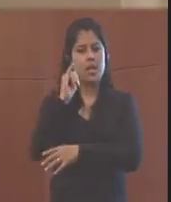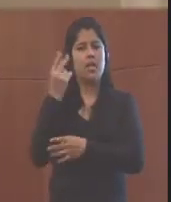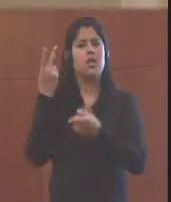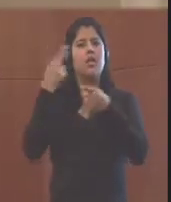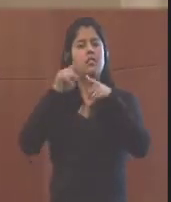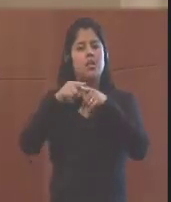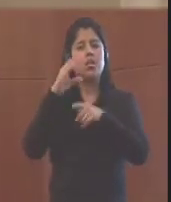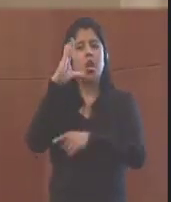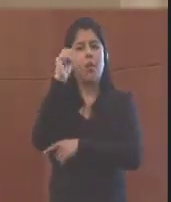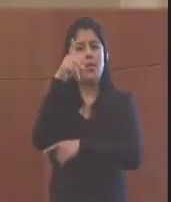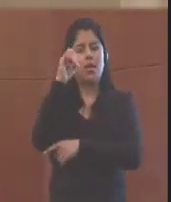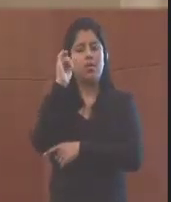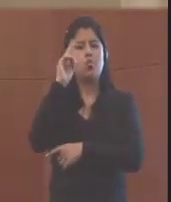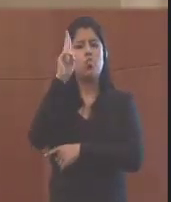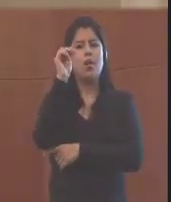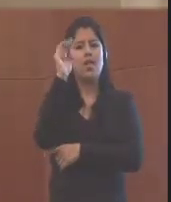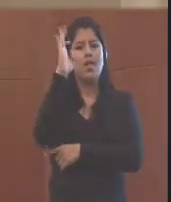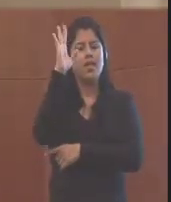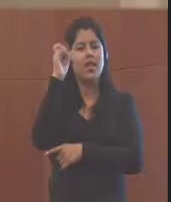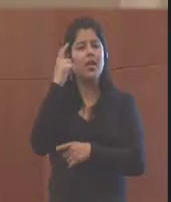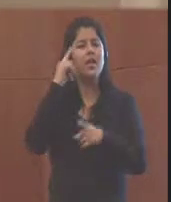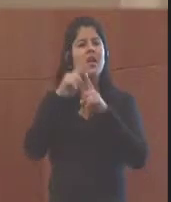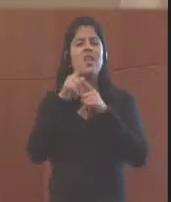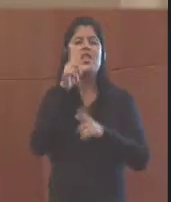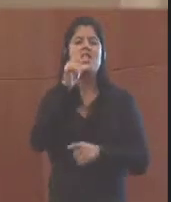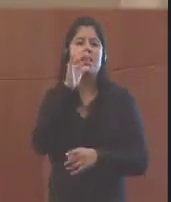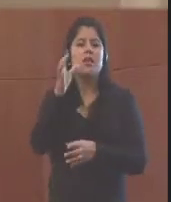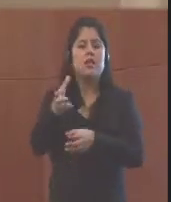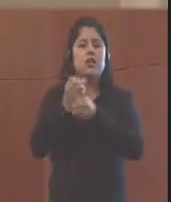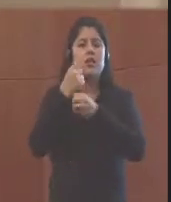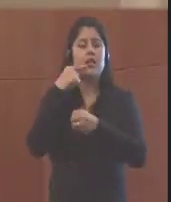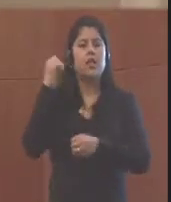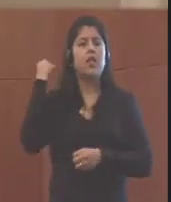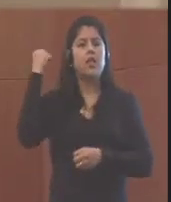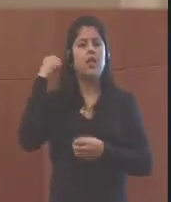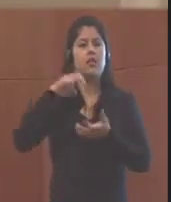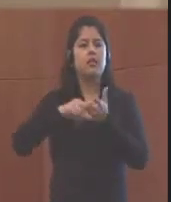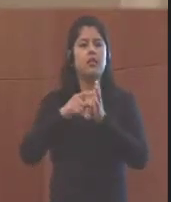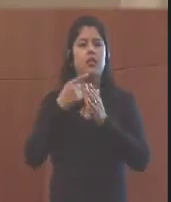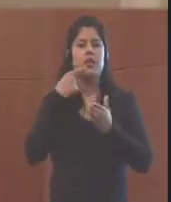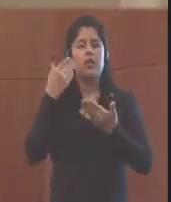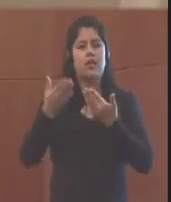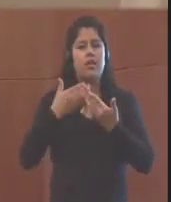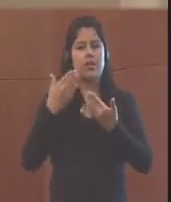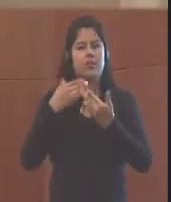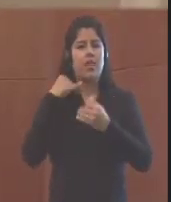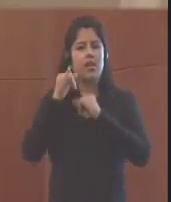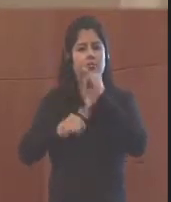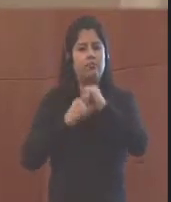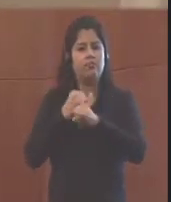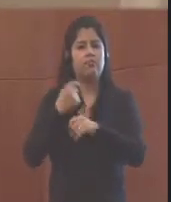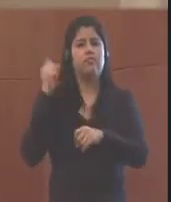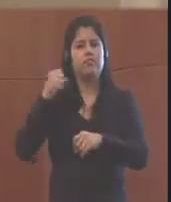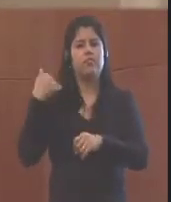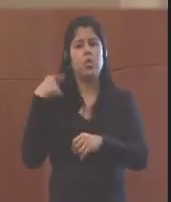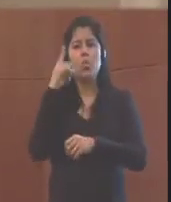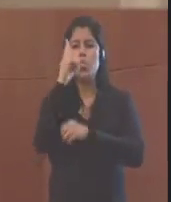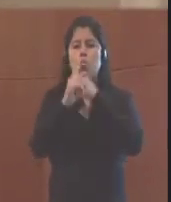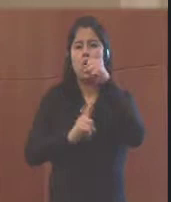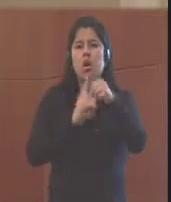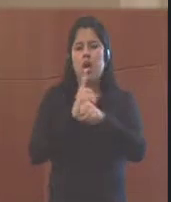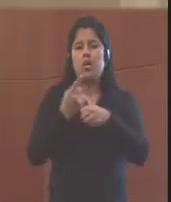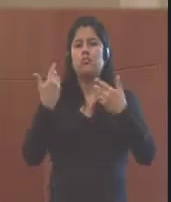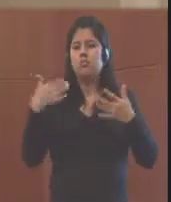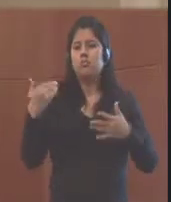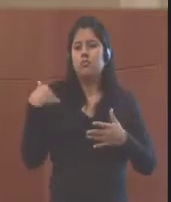.S.R., to actually the Commissioning Groups International. So for today,.S.A.L.D., were